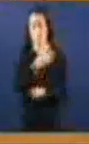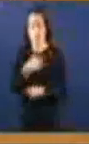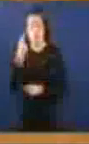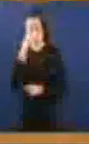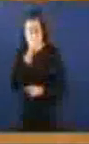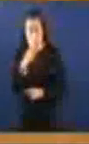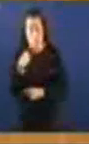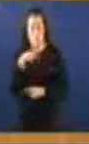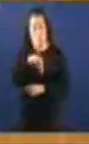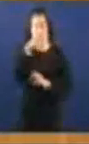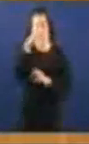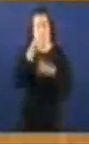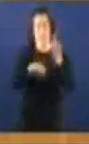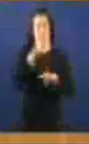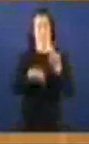Estatuto De Galiza